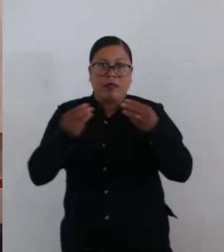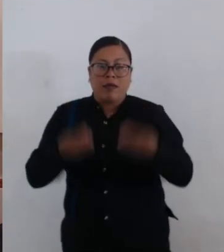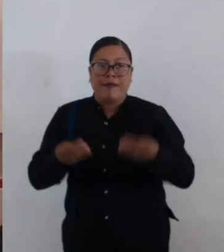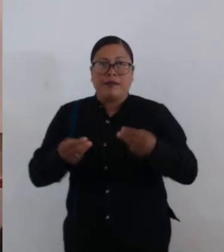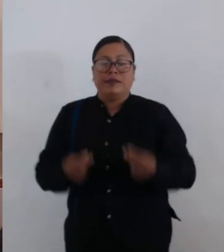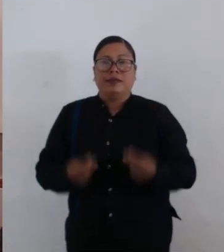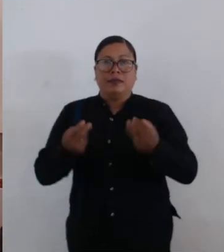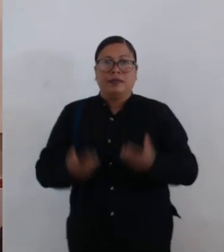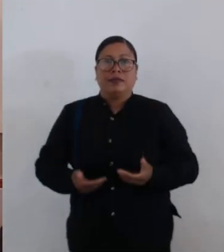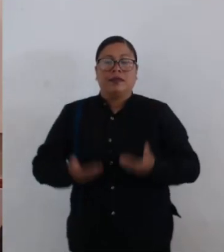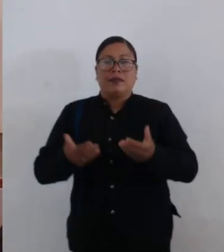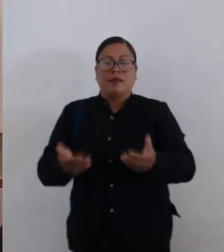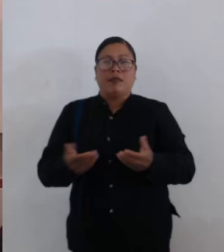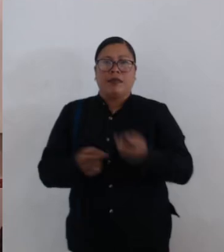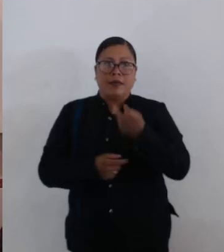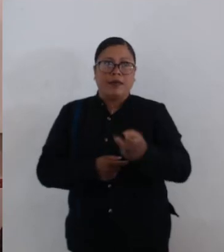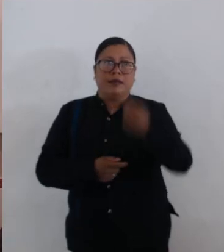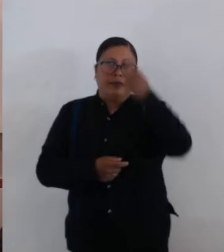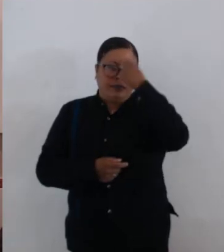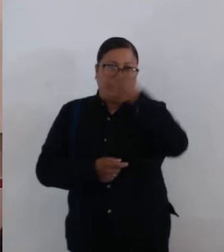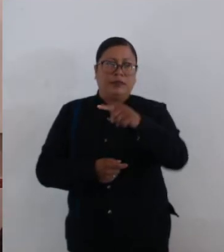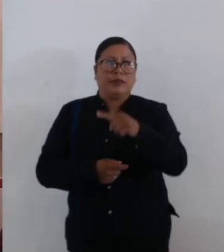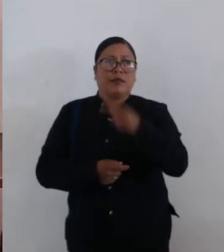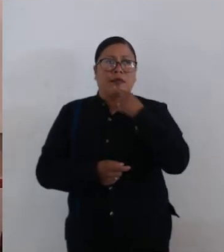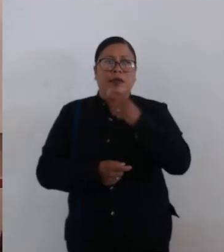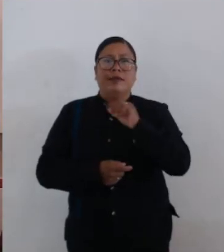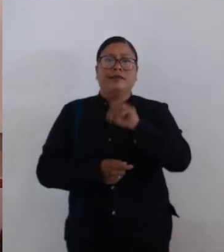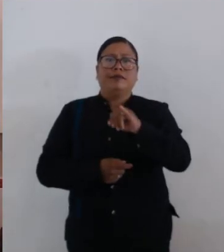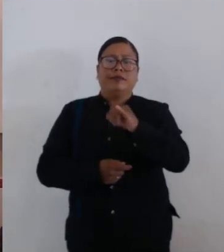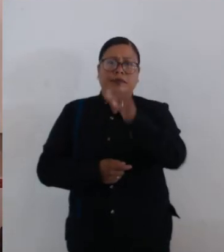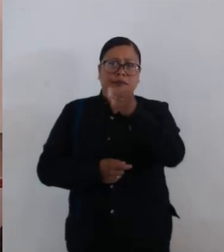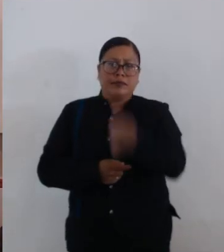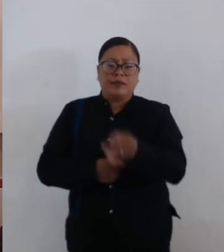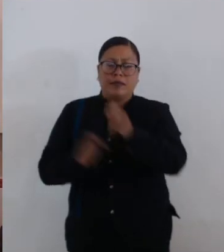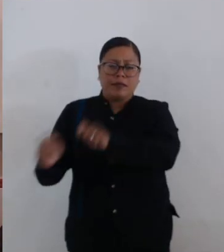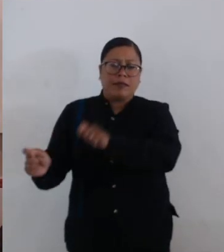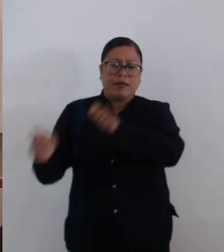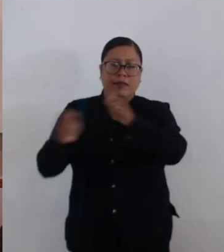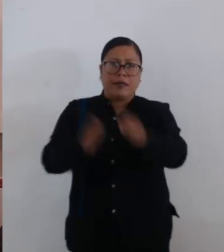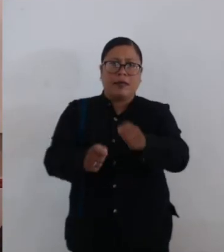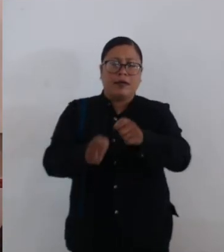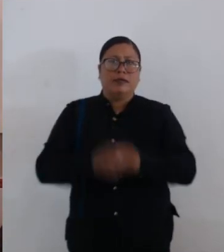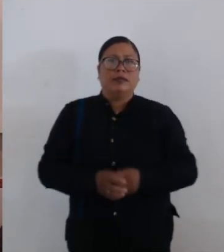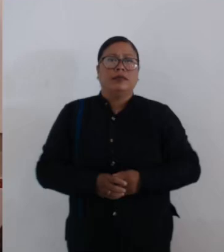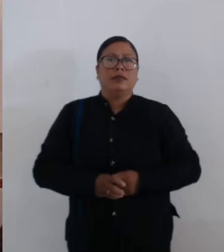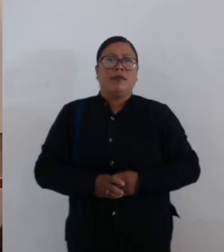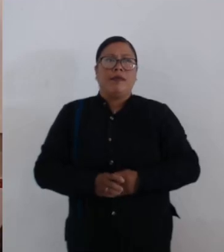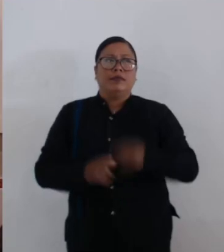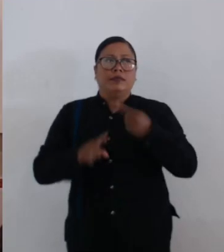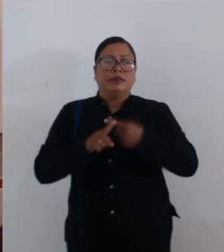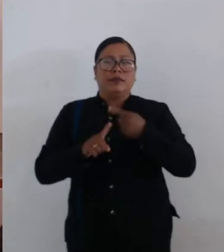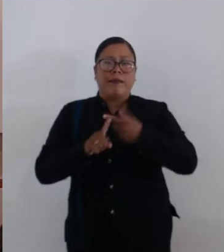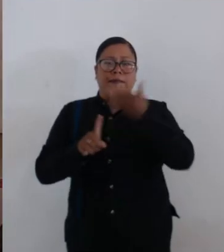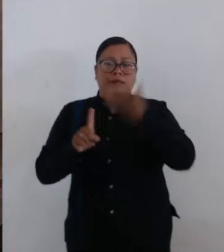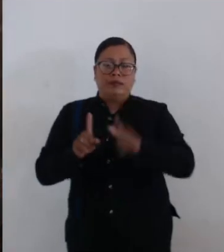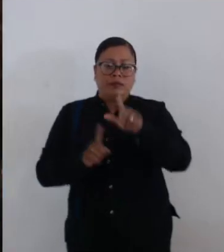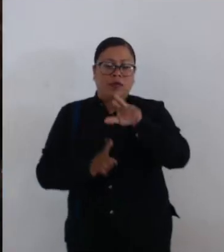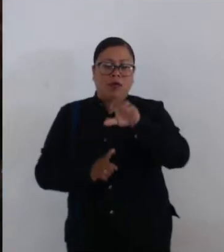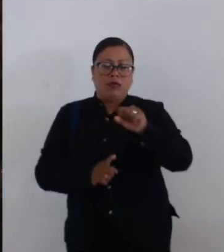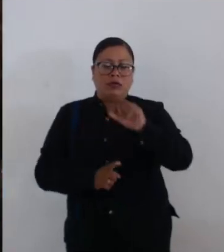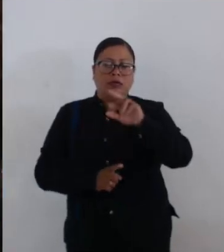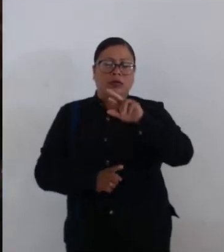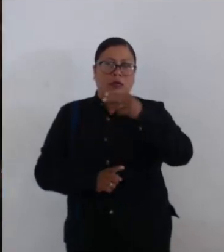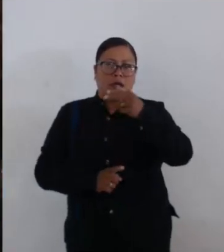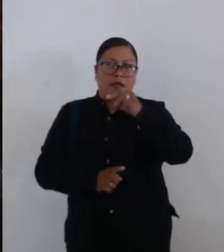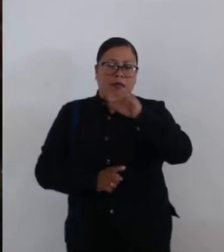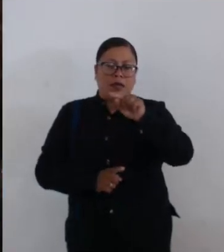y Comercio en Vía Pública, mediante el que se determina aprobar la sesión de derechos a favor del ciudadano Luis Hernández